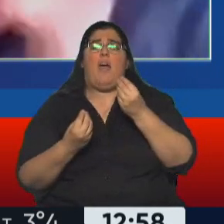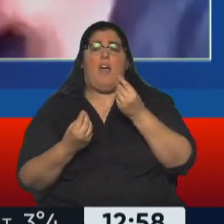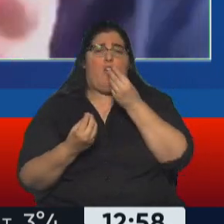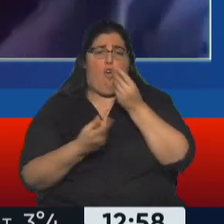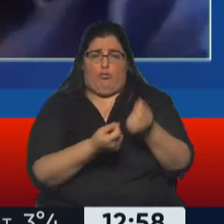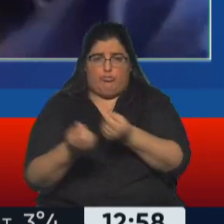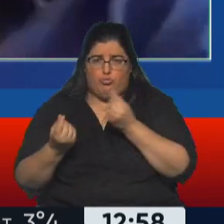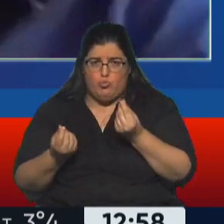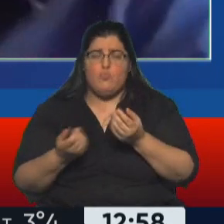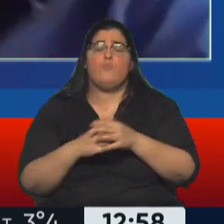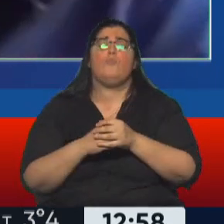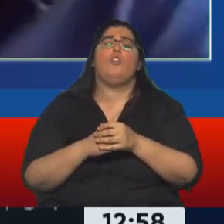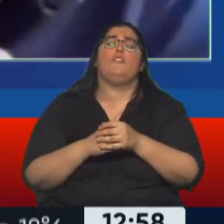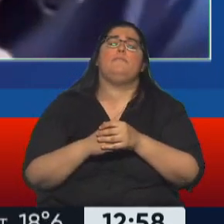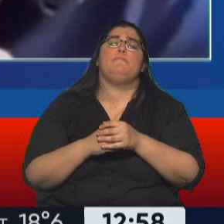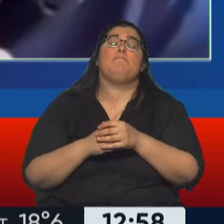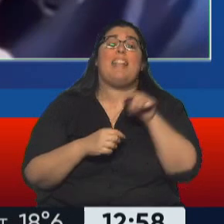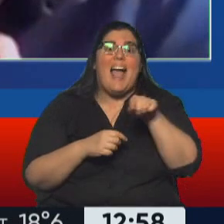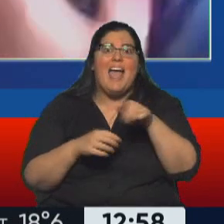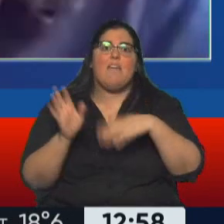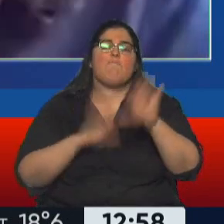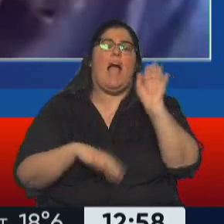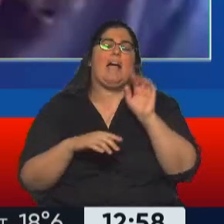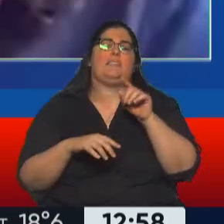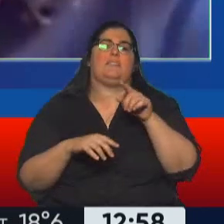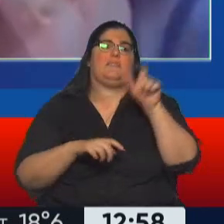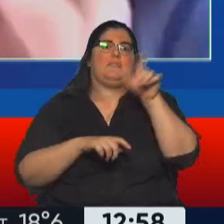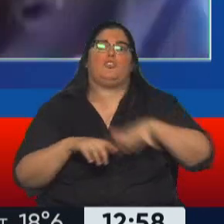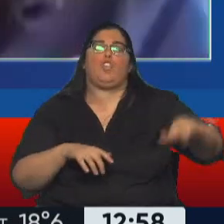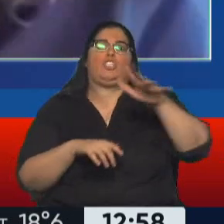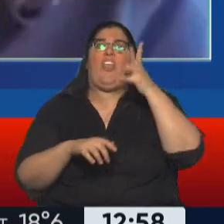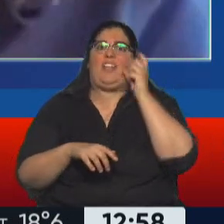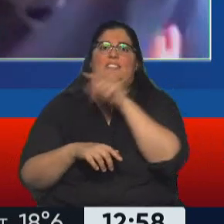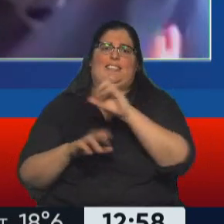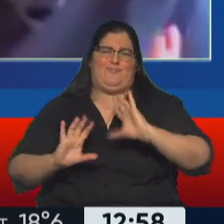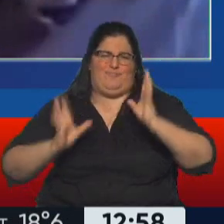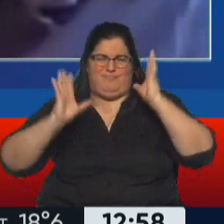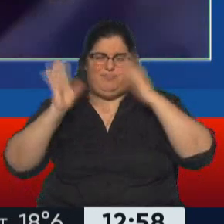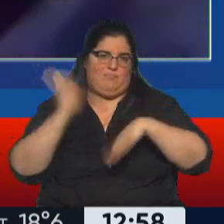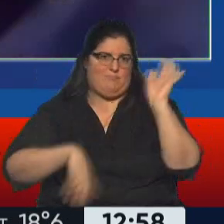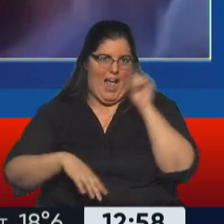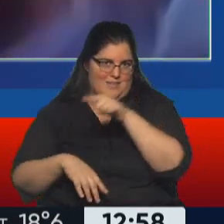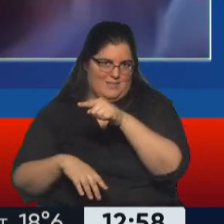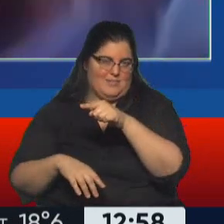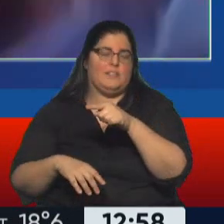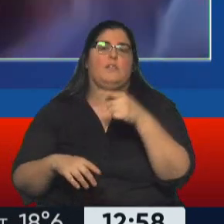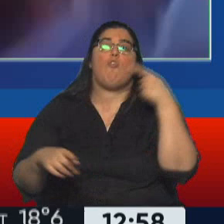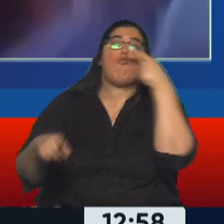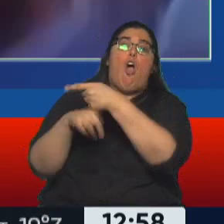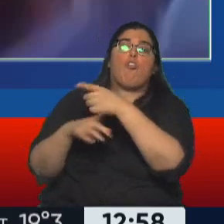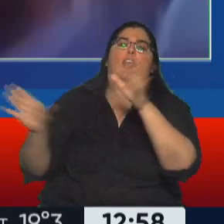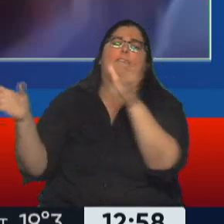que es donde se concentra la ira de la sociedad chilena frente a la clase política en general,